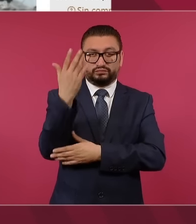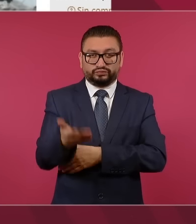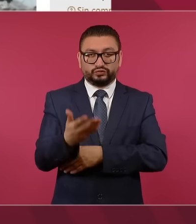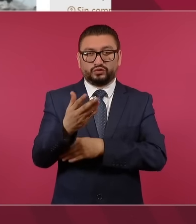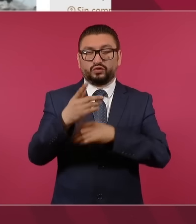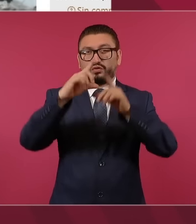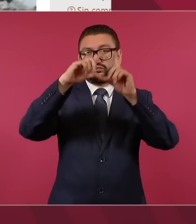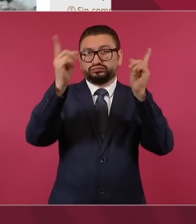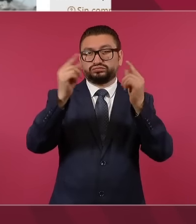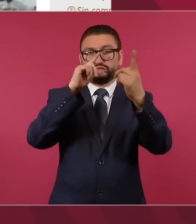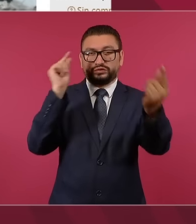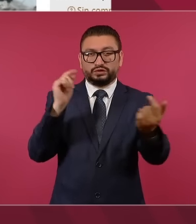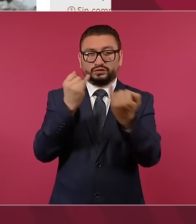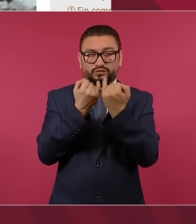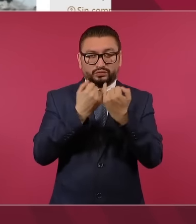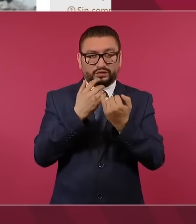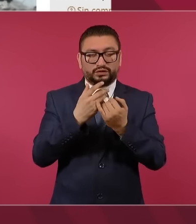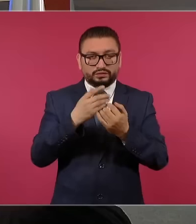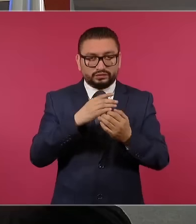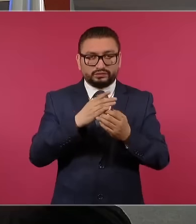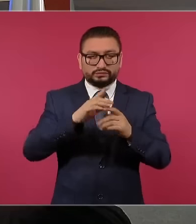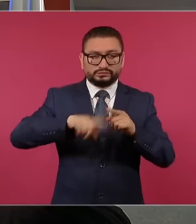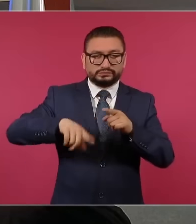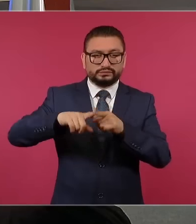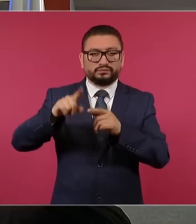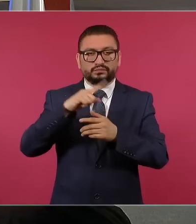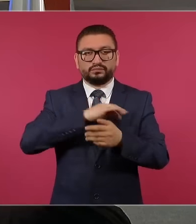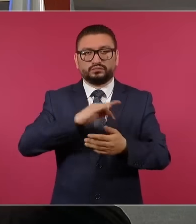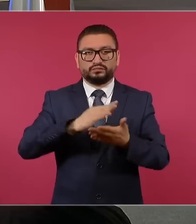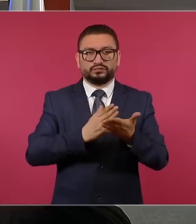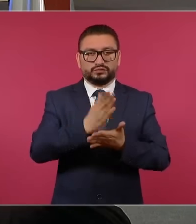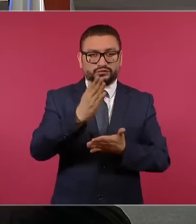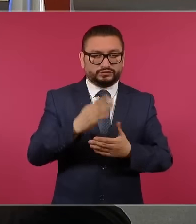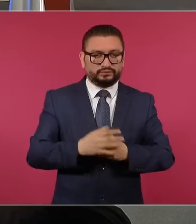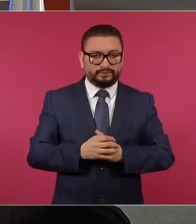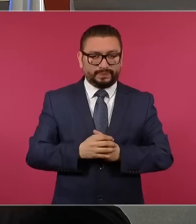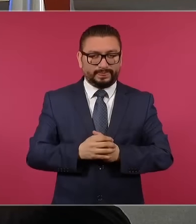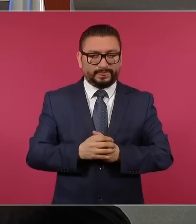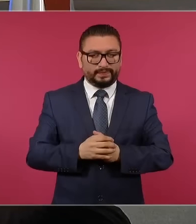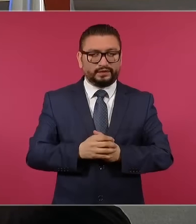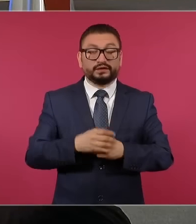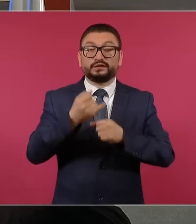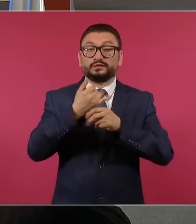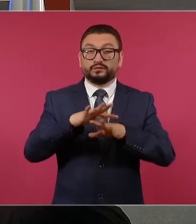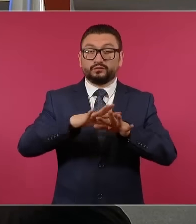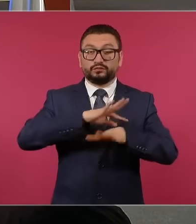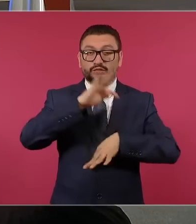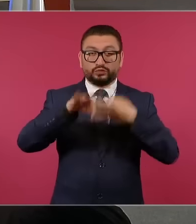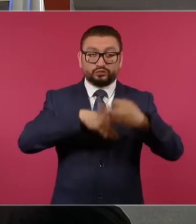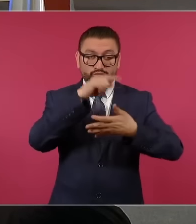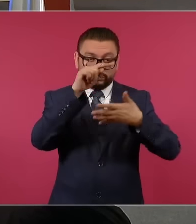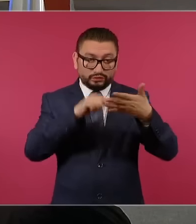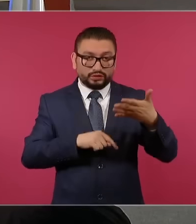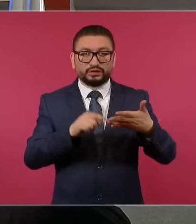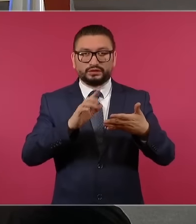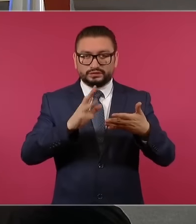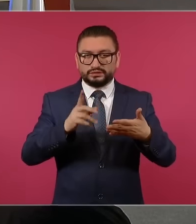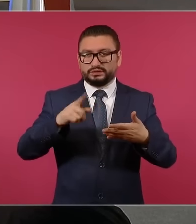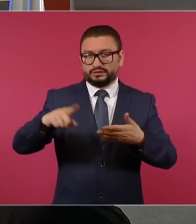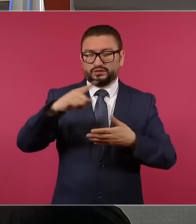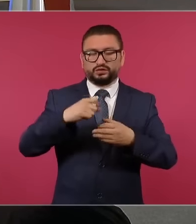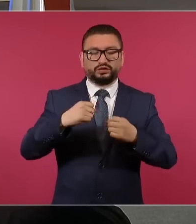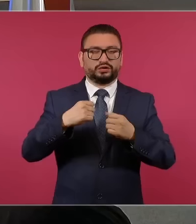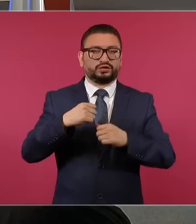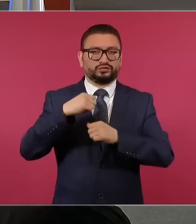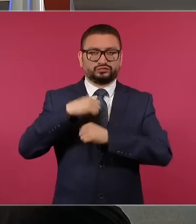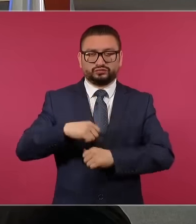palmeras. Hay que abrir para poder entrar, pero las afectaciones, de acuerdo a la información que tenemos y que han hecho las fuerzas federales